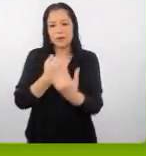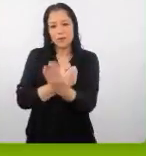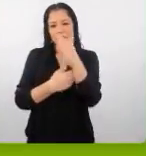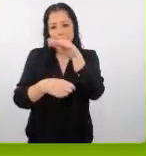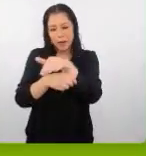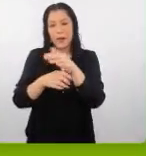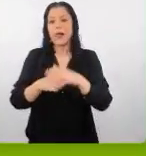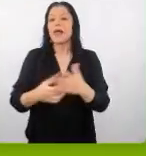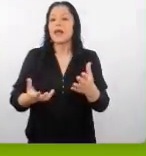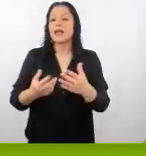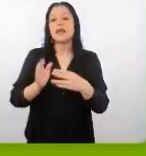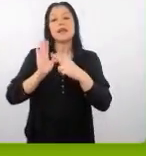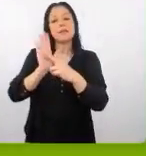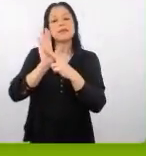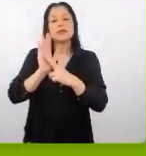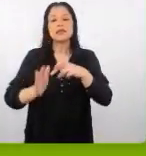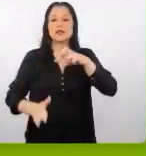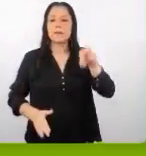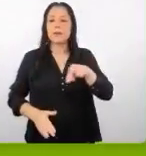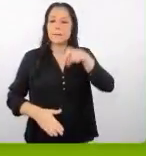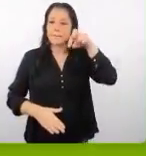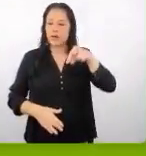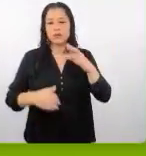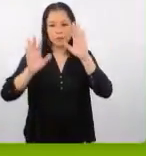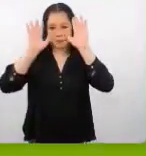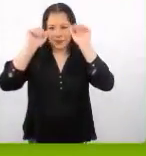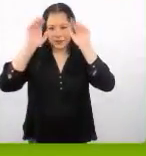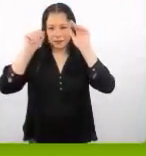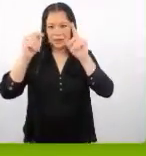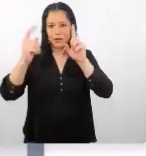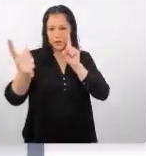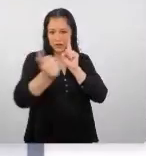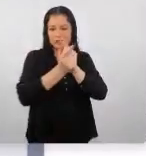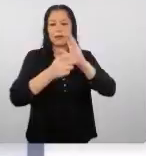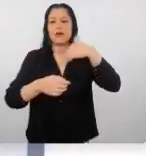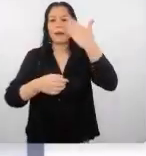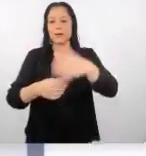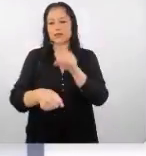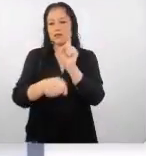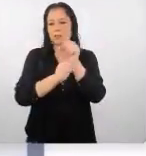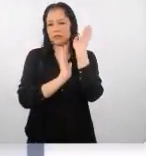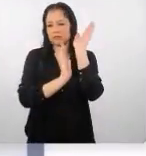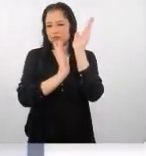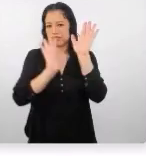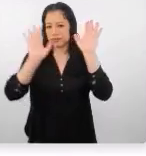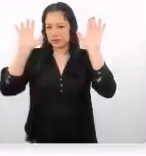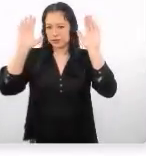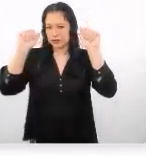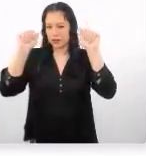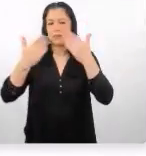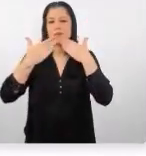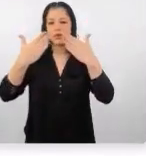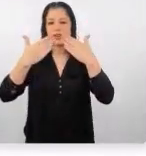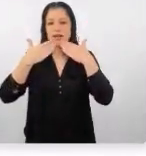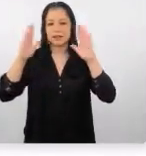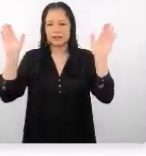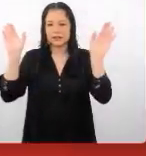y en nombre de PromPerú me despido y nos vemos hasta la próxima capacitación muchas gracias